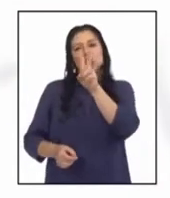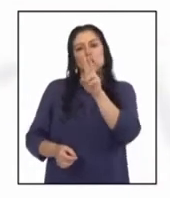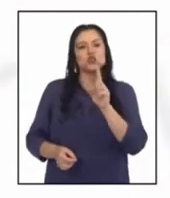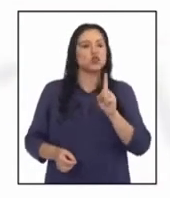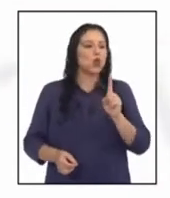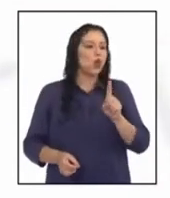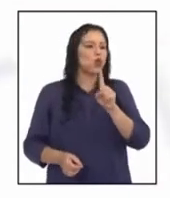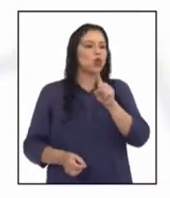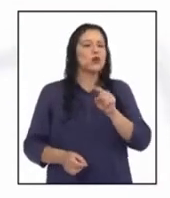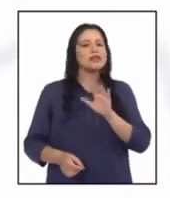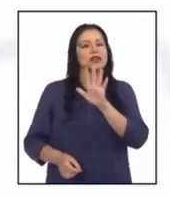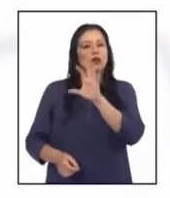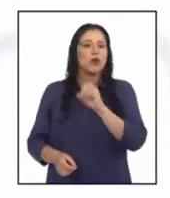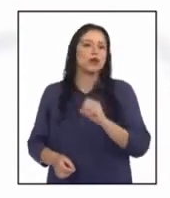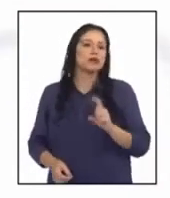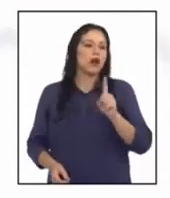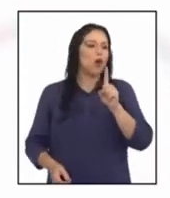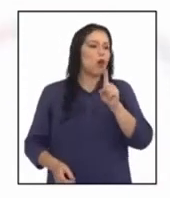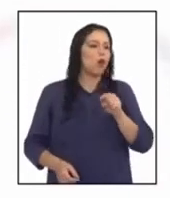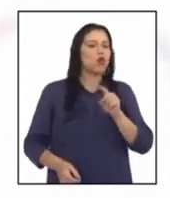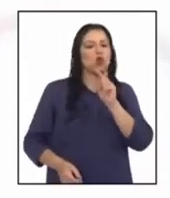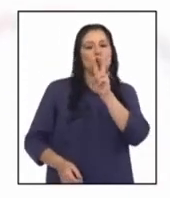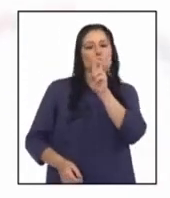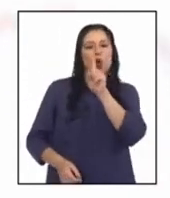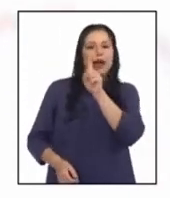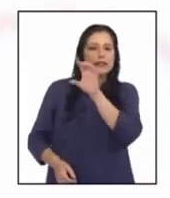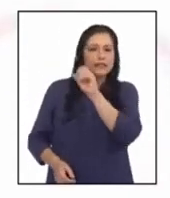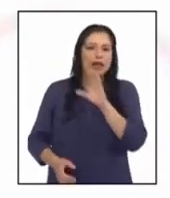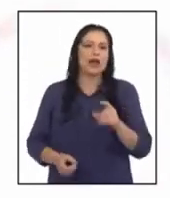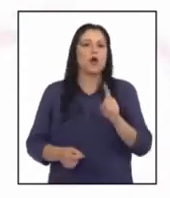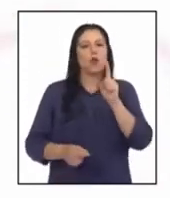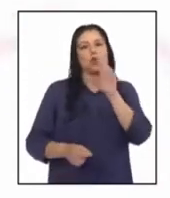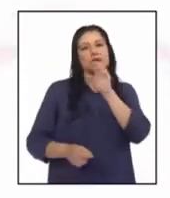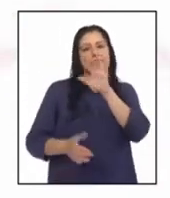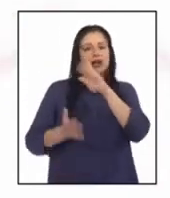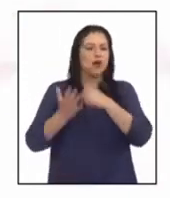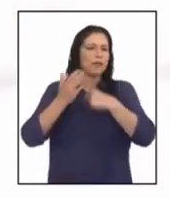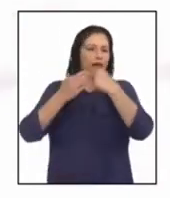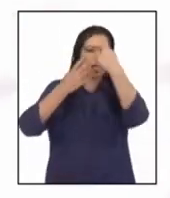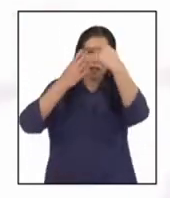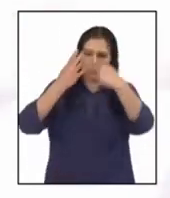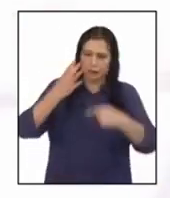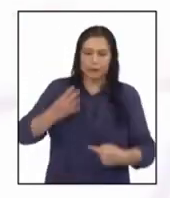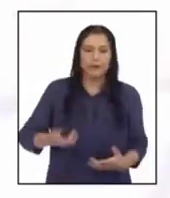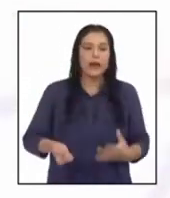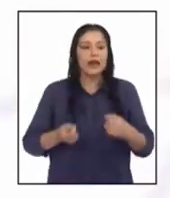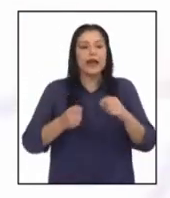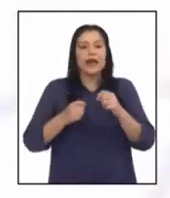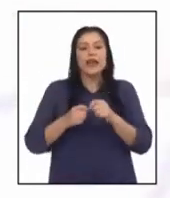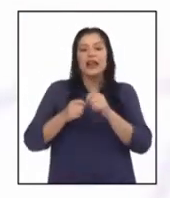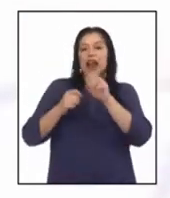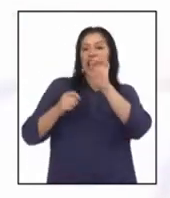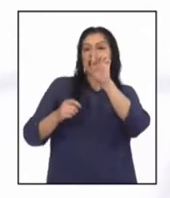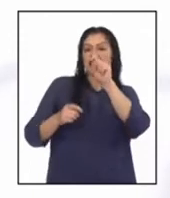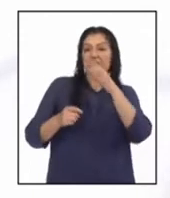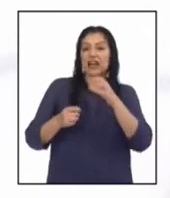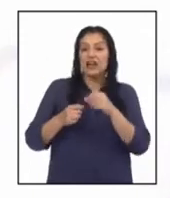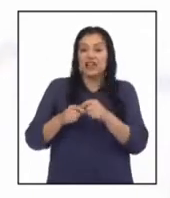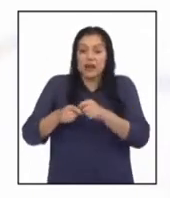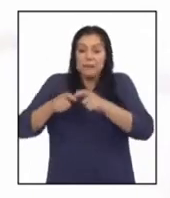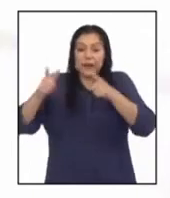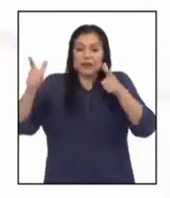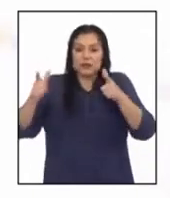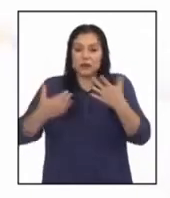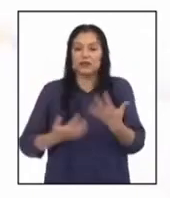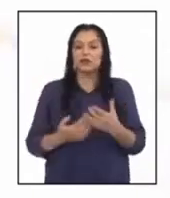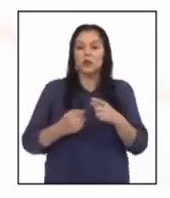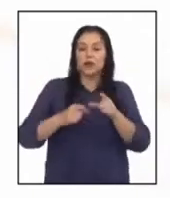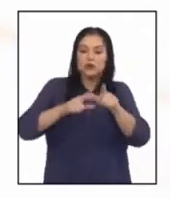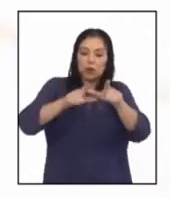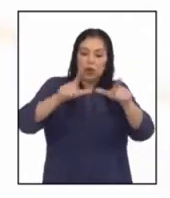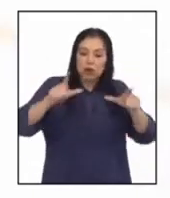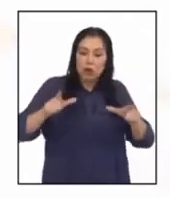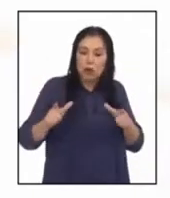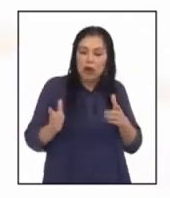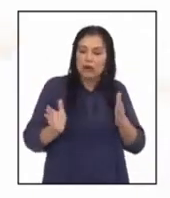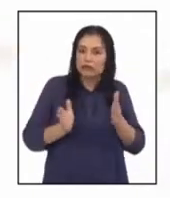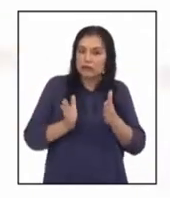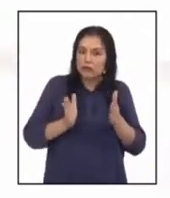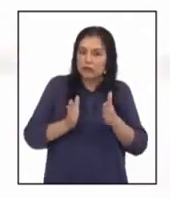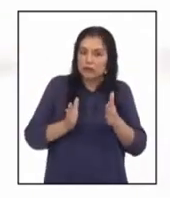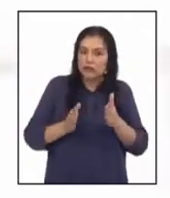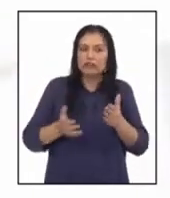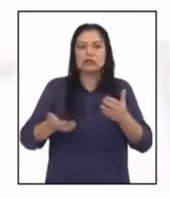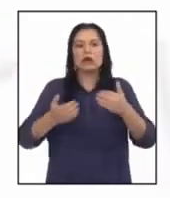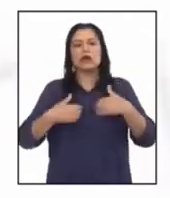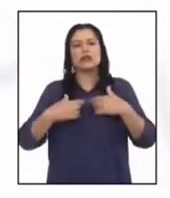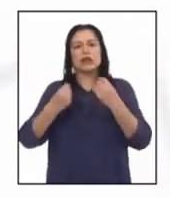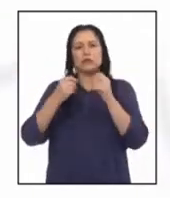cincuenta, uno a cien, uno a cinco mil, etc. Y la escala de ampliación se utiliza cuando el espacio físico es de reducido tamaño